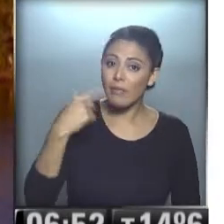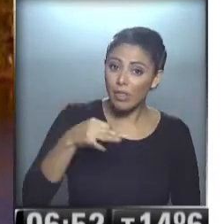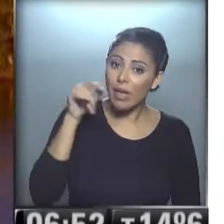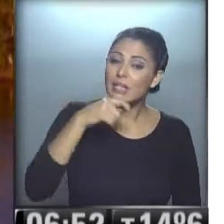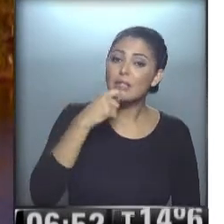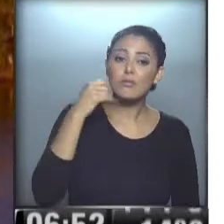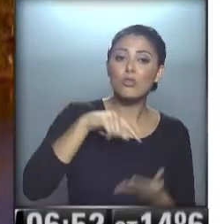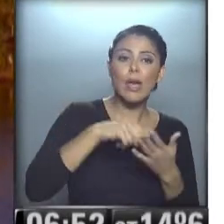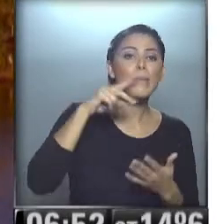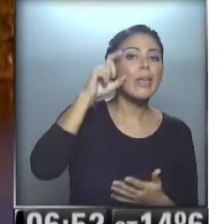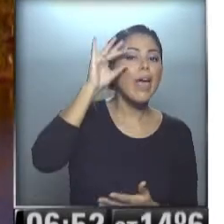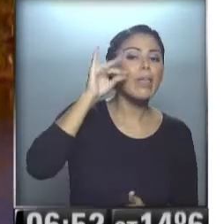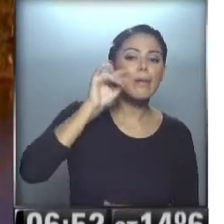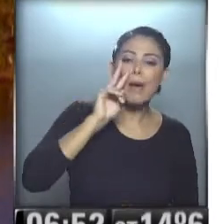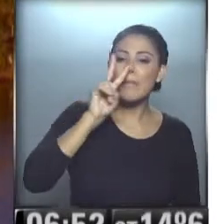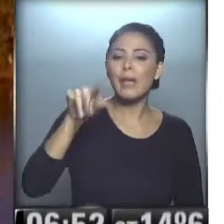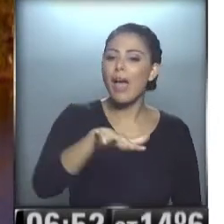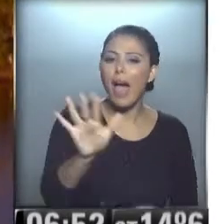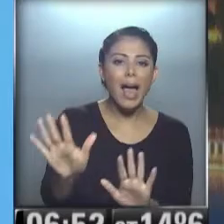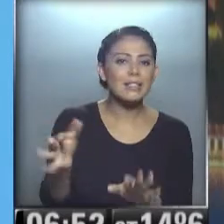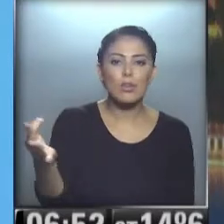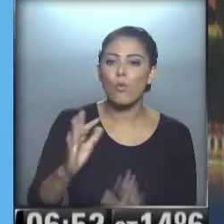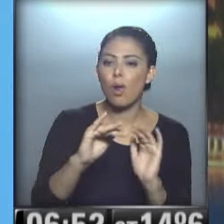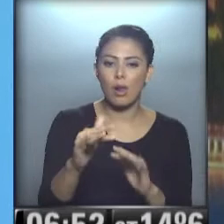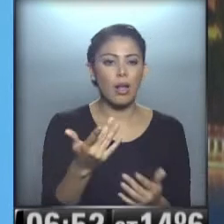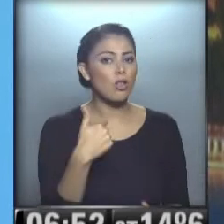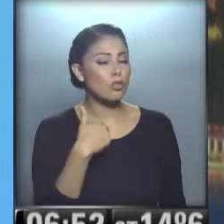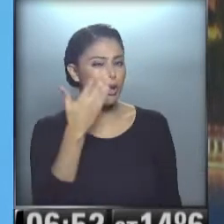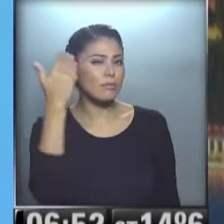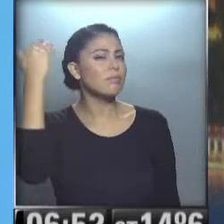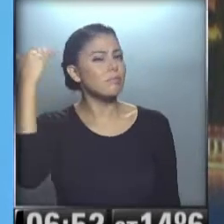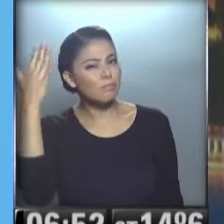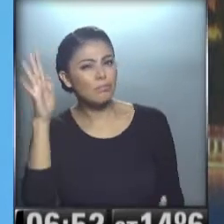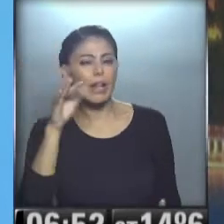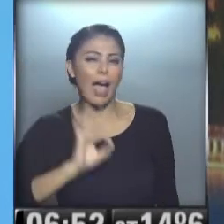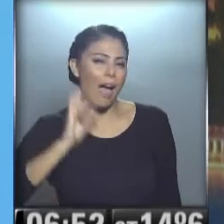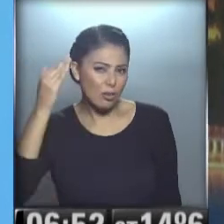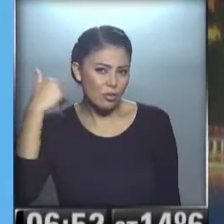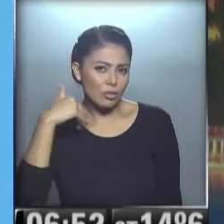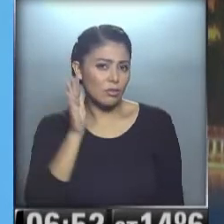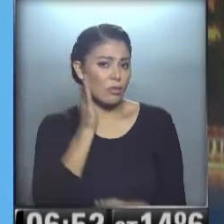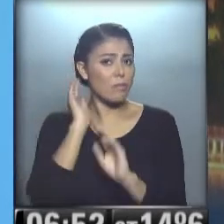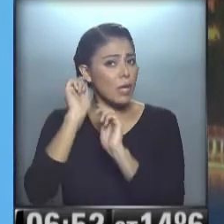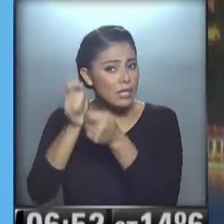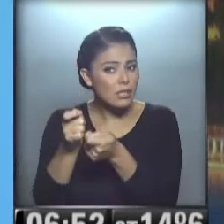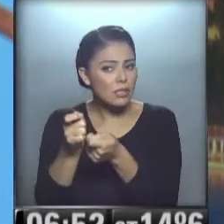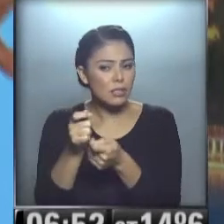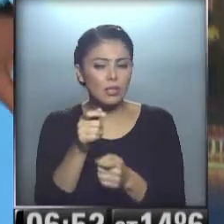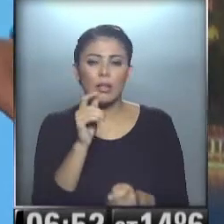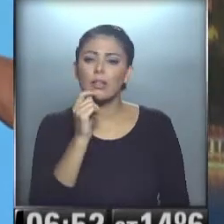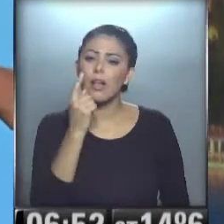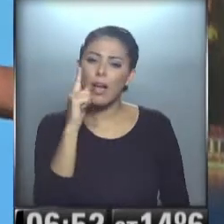que uno tiene desde Viedma, eh... ...cruzando ahí el río Patagón... ...sabés que estuve por allí, hace unos añitos... ...pero estuve por allí, Iván